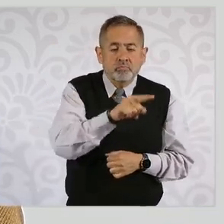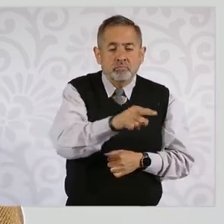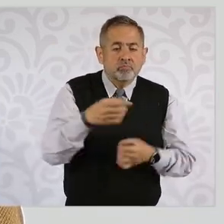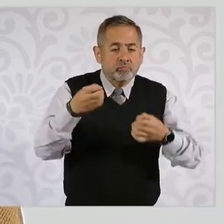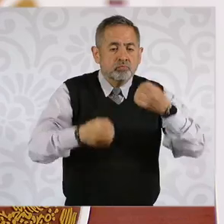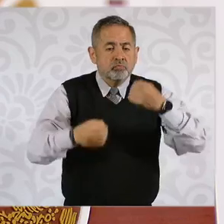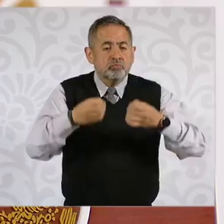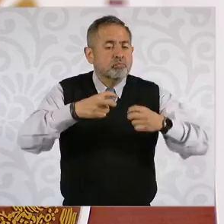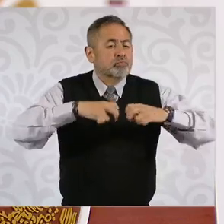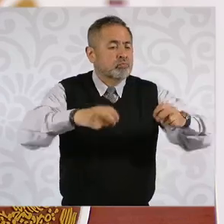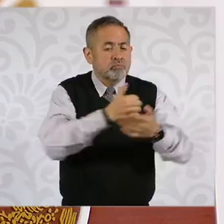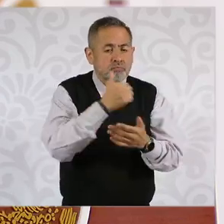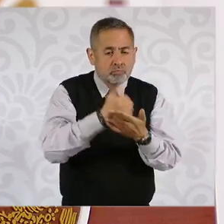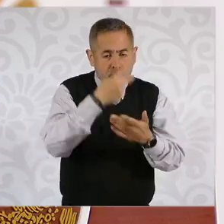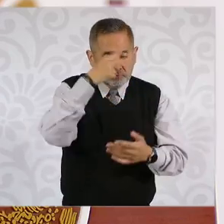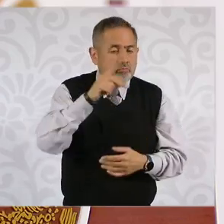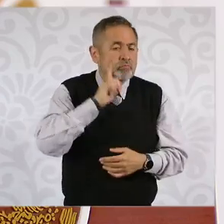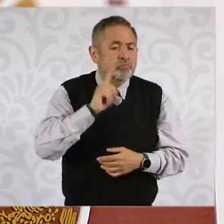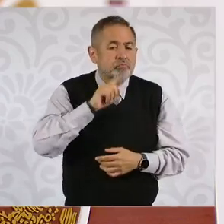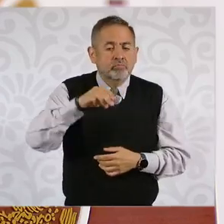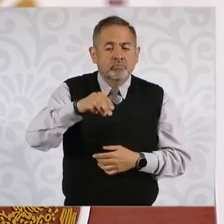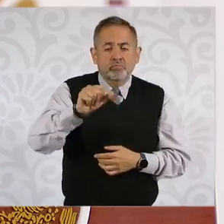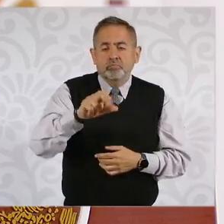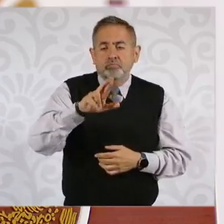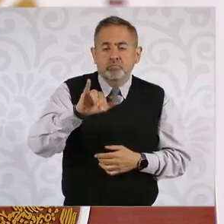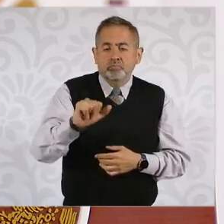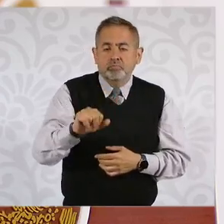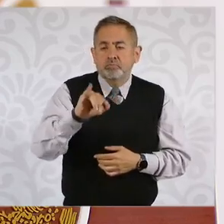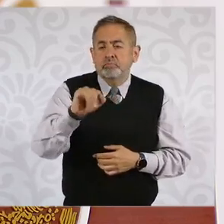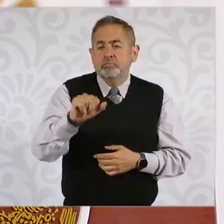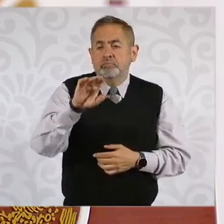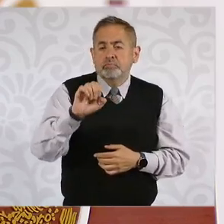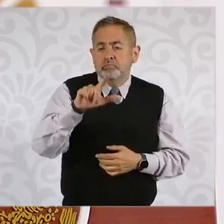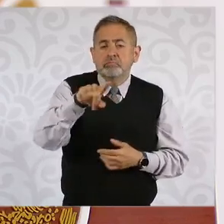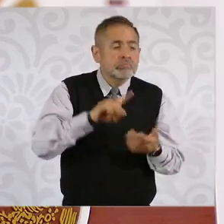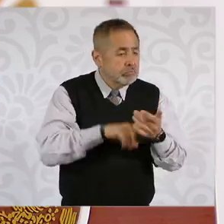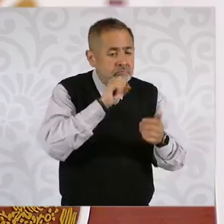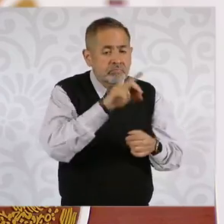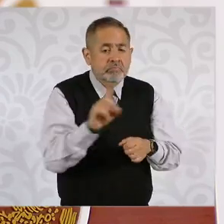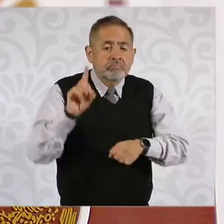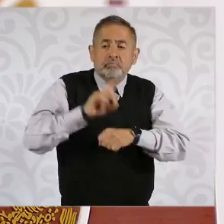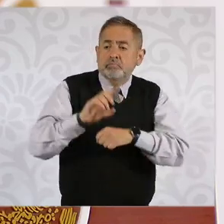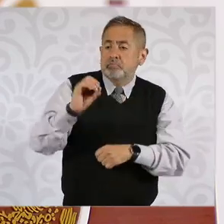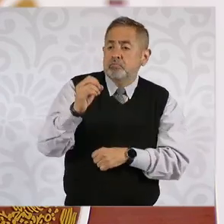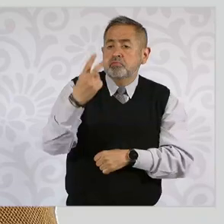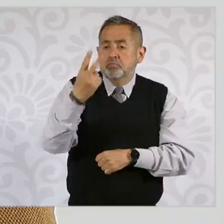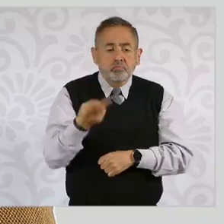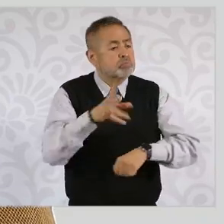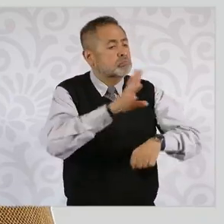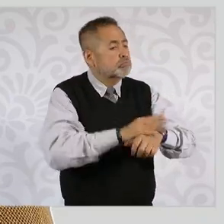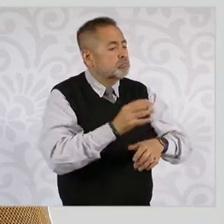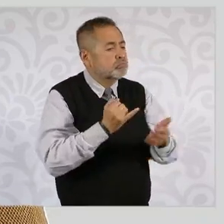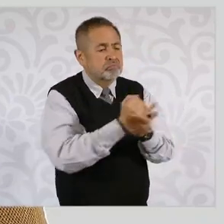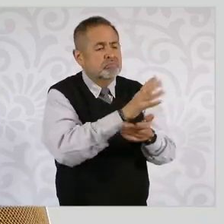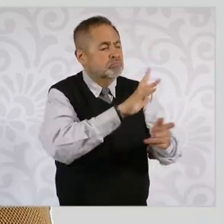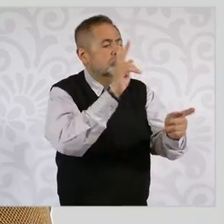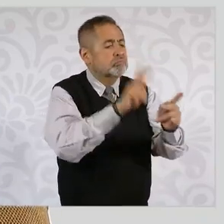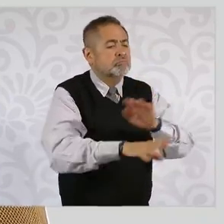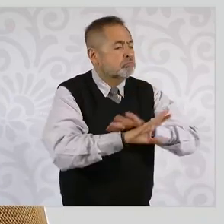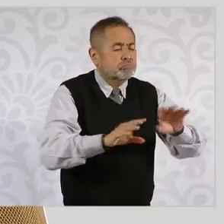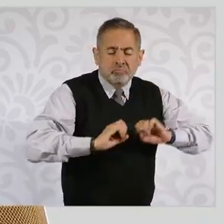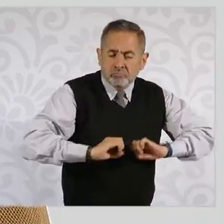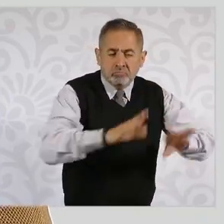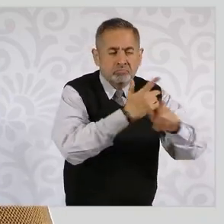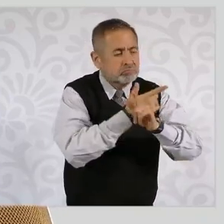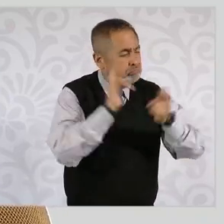administrativa de la Ciudad de México, María Isabel Bernal Hernández, quien otorgó el 2 de octubre una suspensión definitiva a favor de